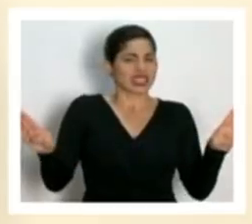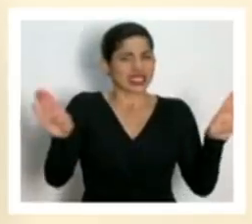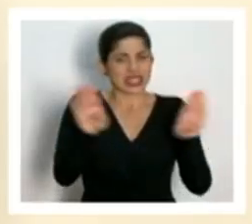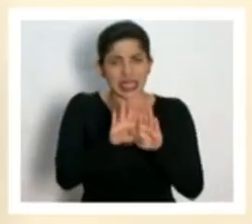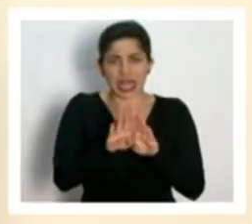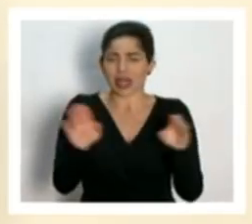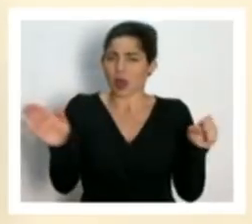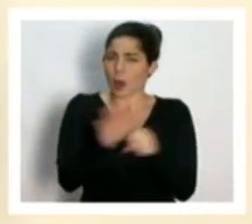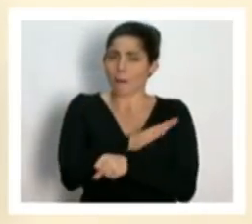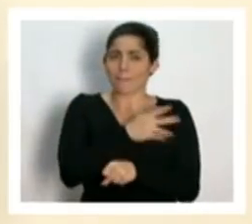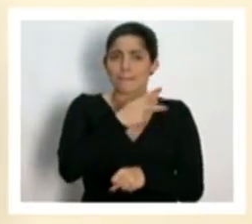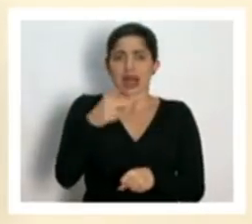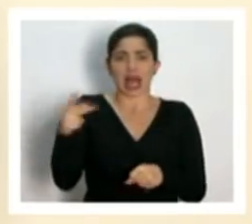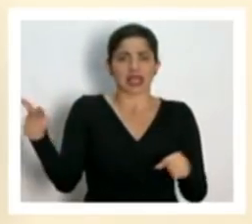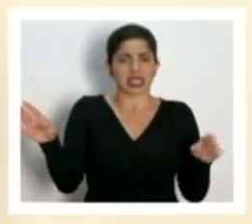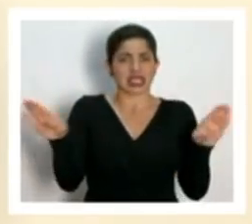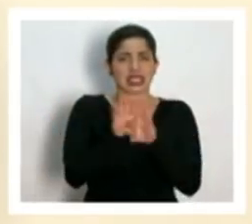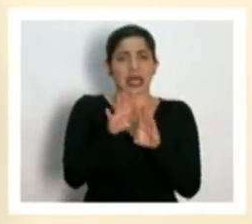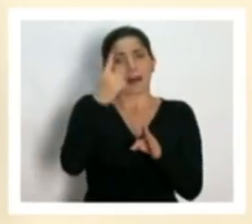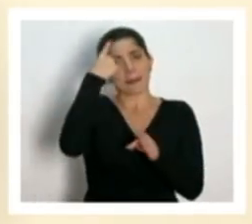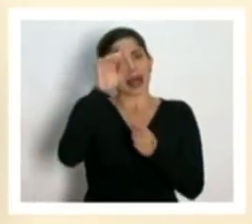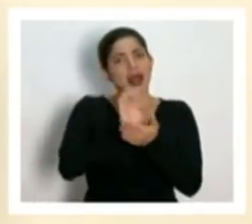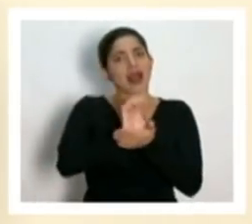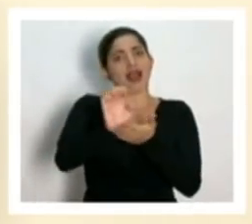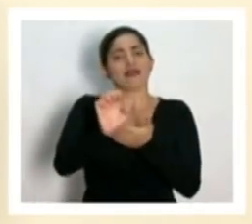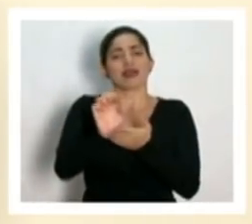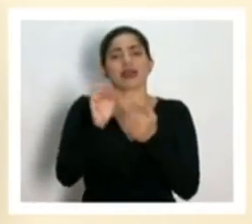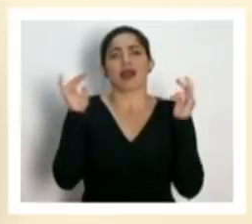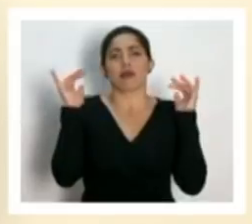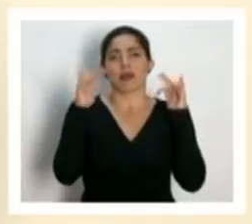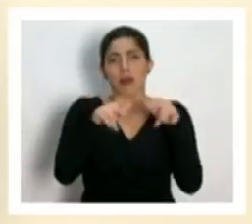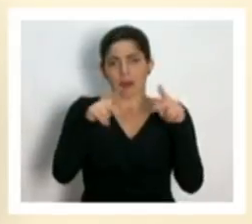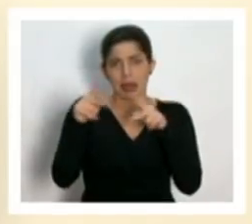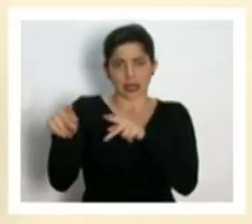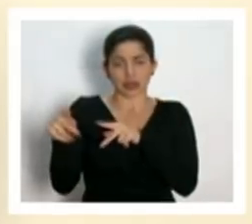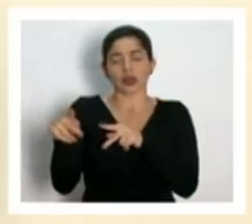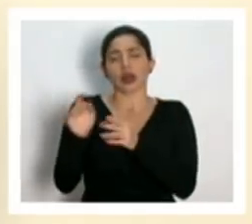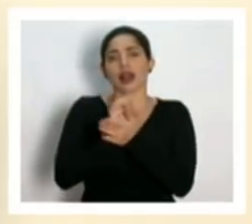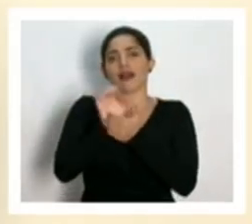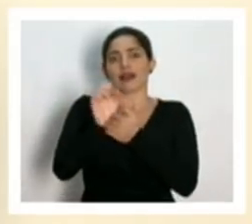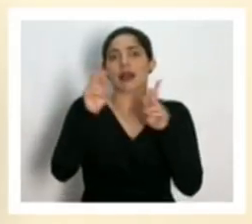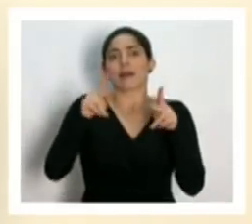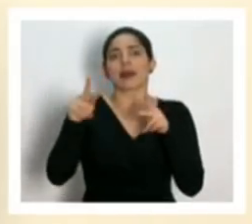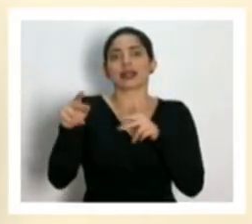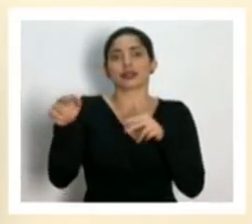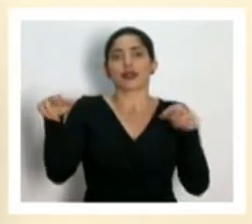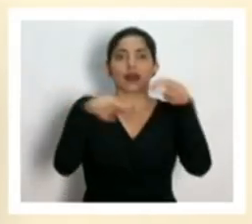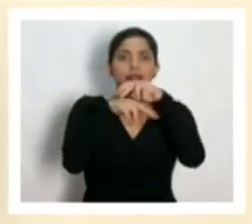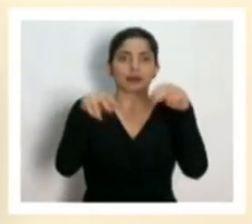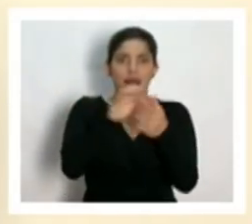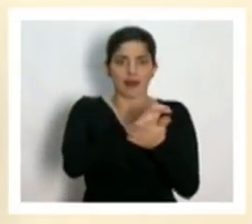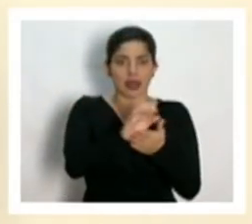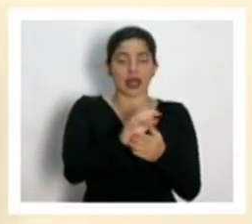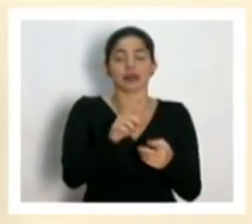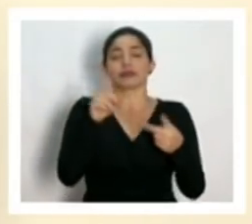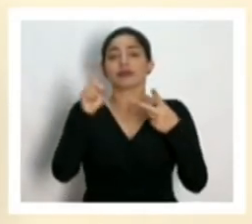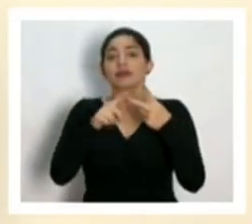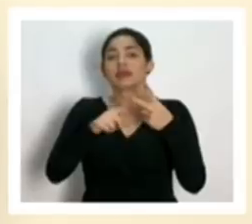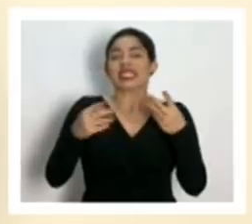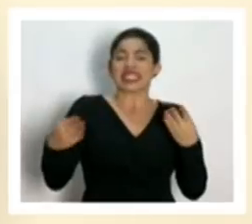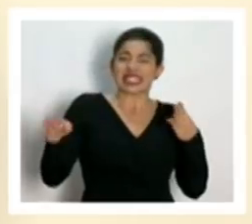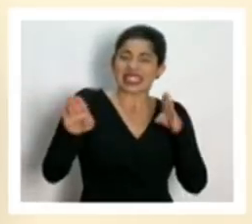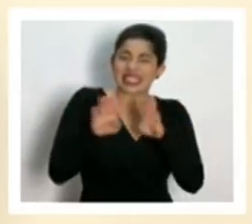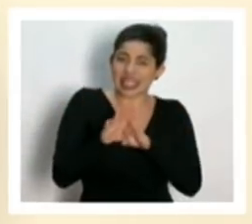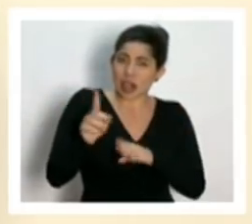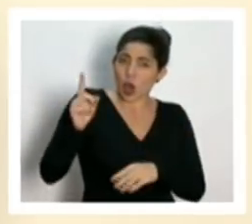las playas, como una forma de evitar esas conglomeraciones y que la gente se traslade, el cierre obligatorio